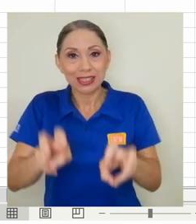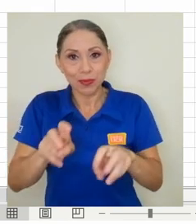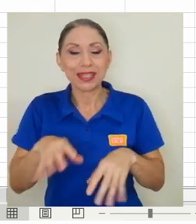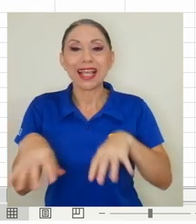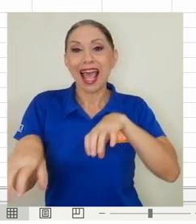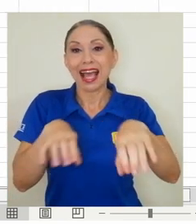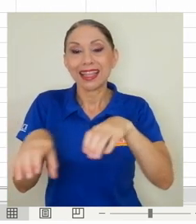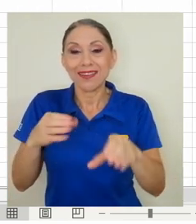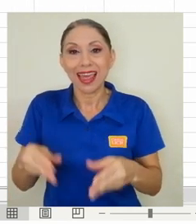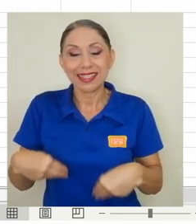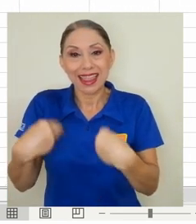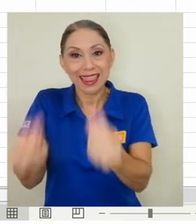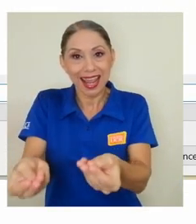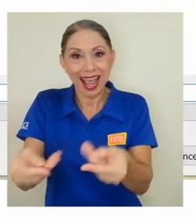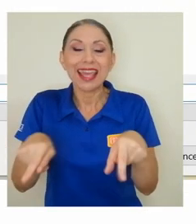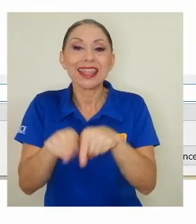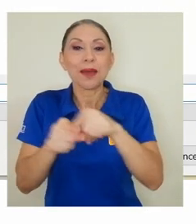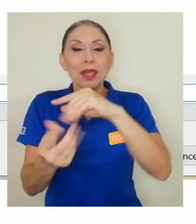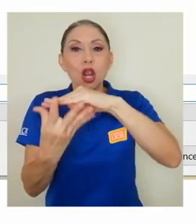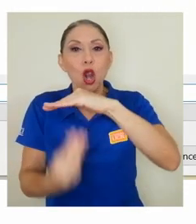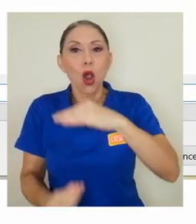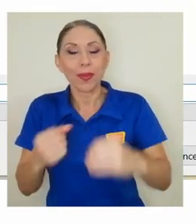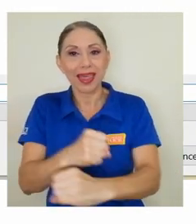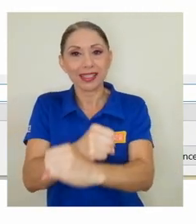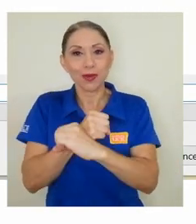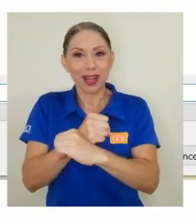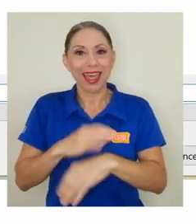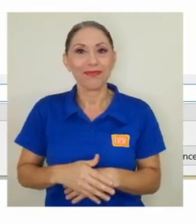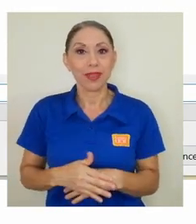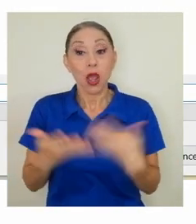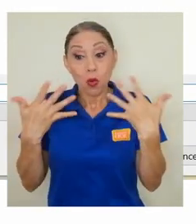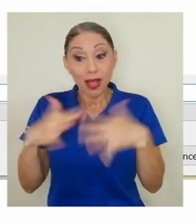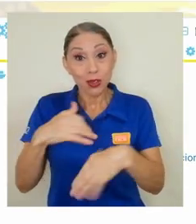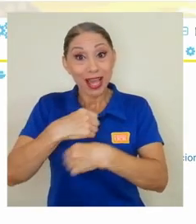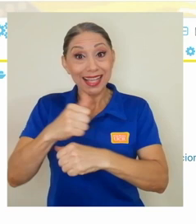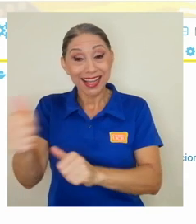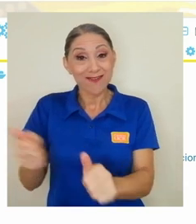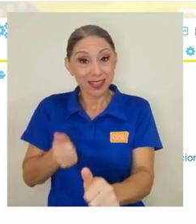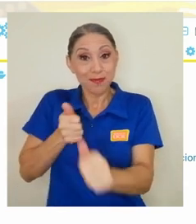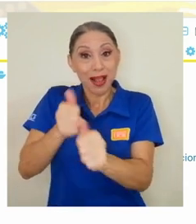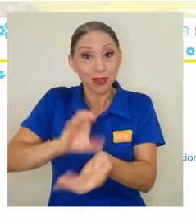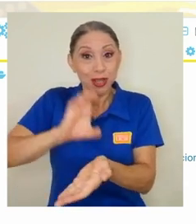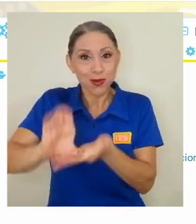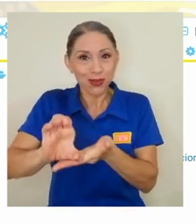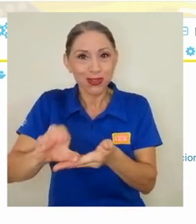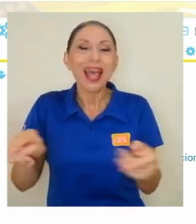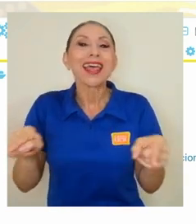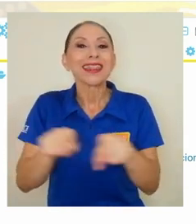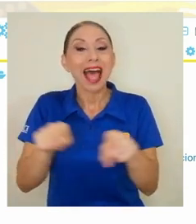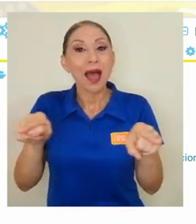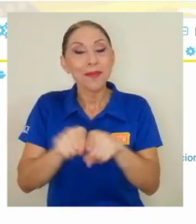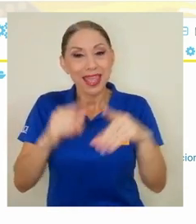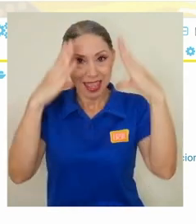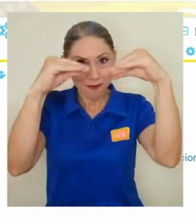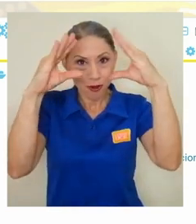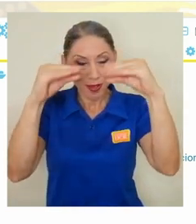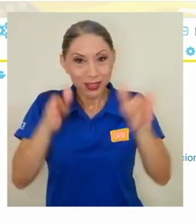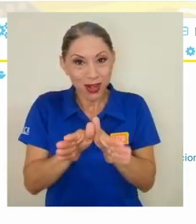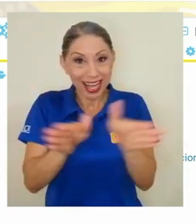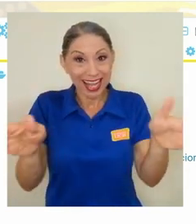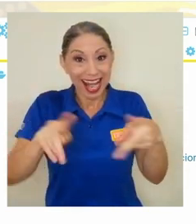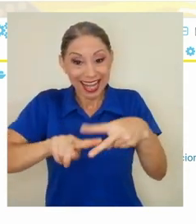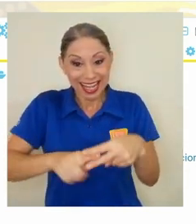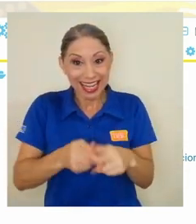entrega y la copia de seguridad. Luego de hacer los respaldos del curso, cambie la información general al inicio del entorno